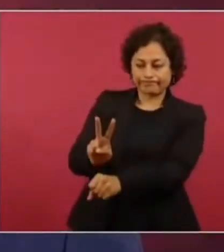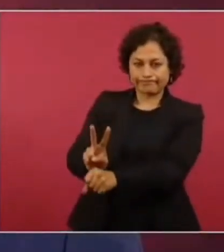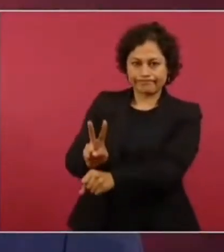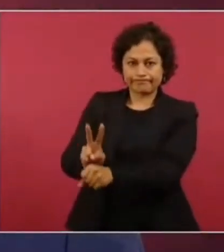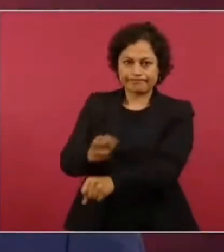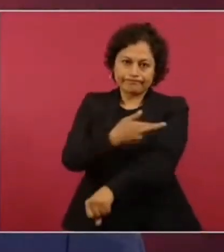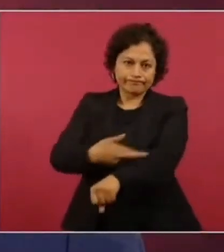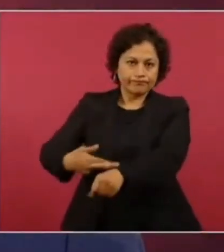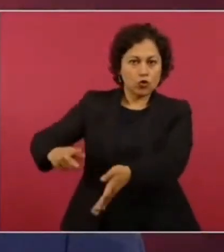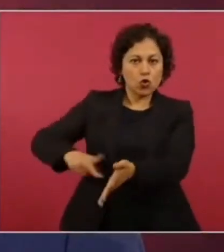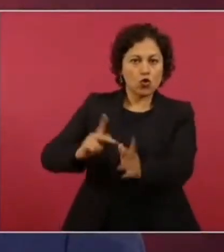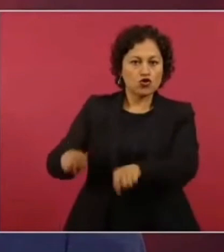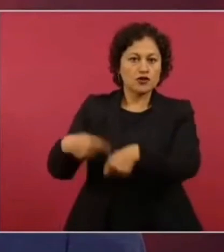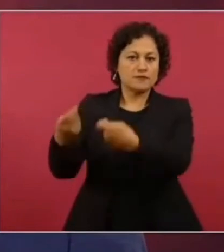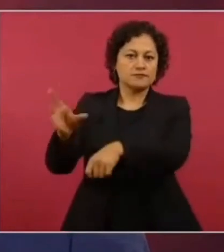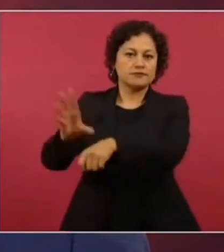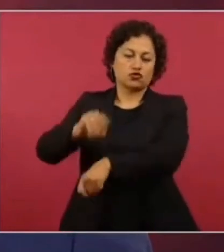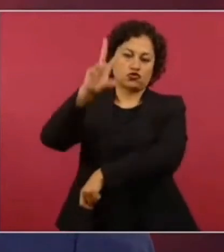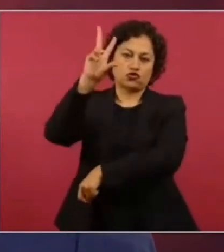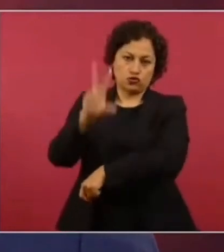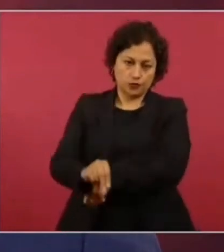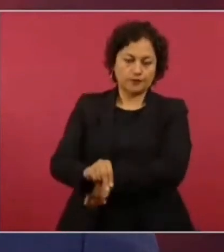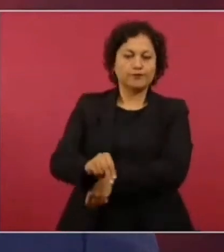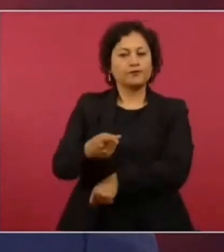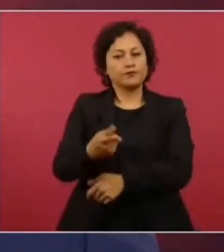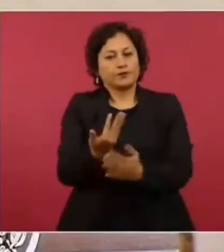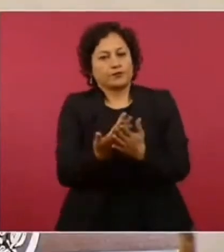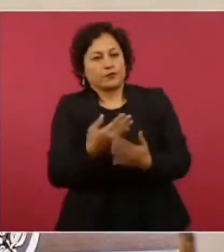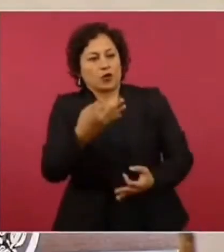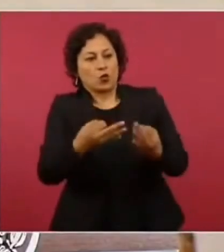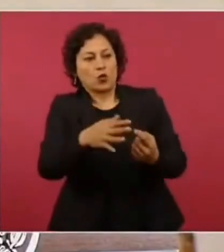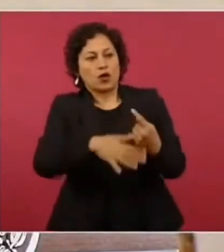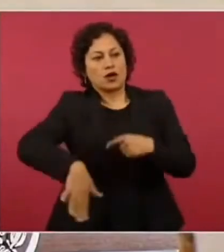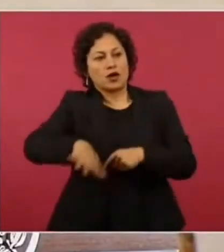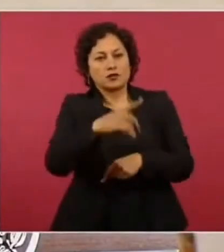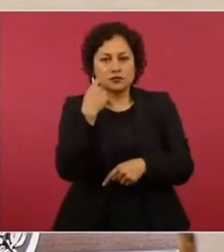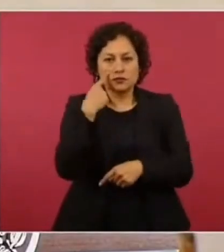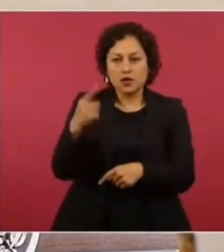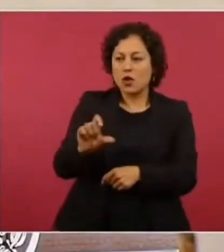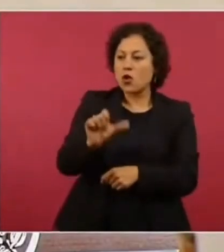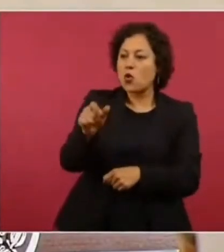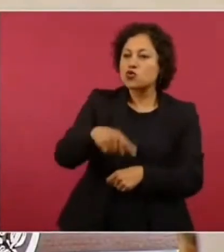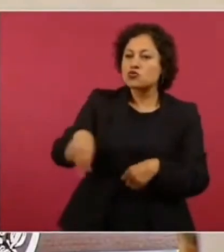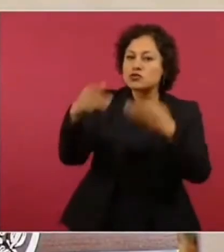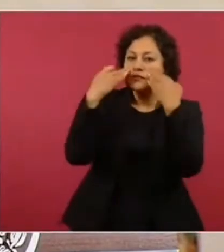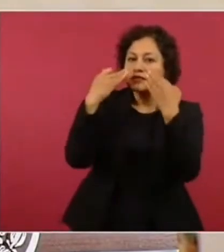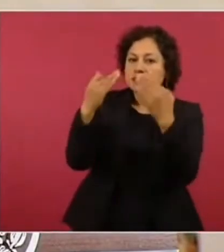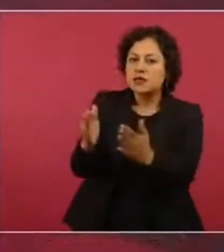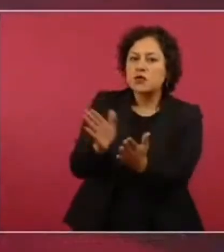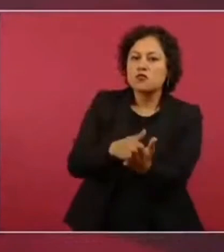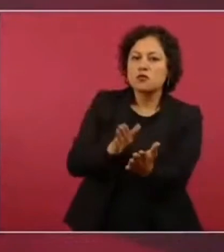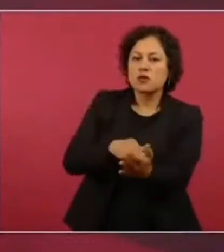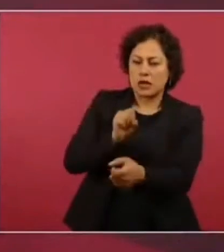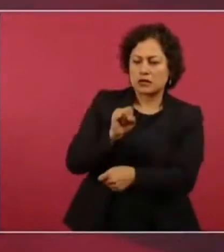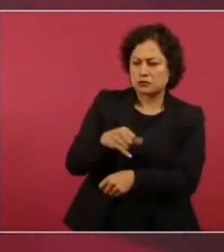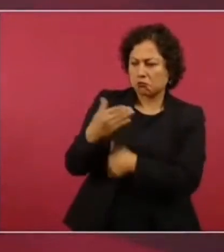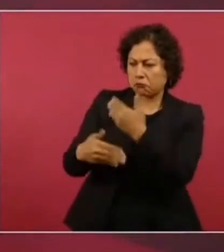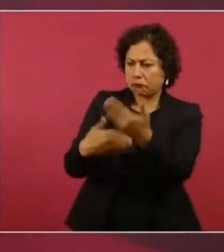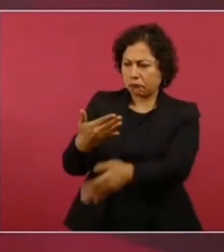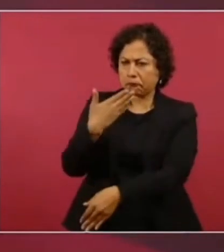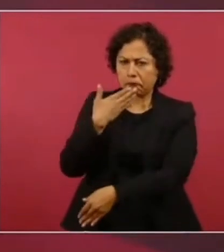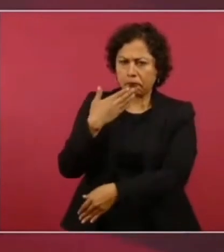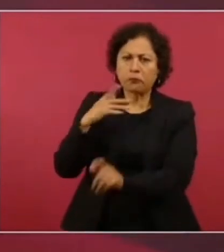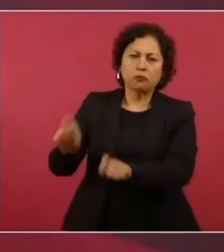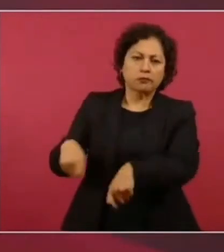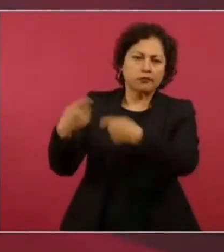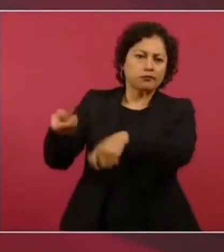algunos otros veredictos de jueces que han dicho que las granjas están funcionando correctamente. También garantizar que las granjas puedan